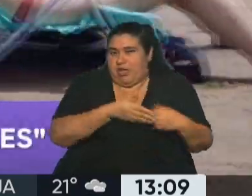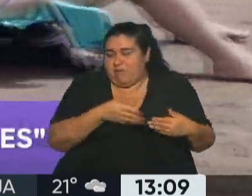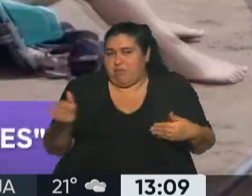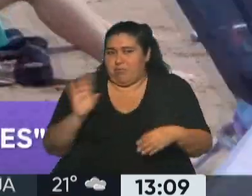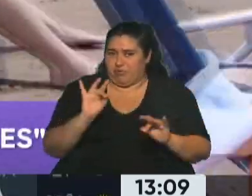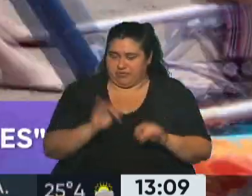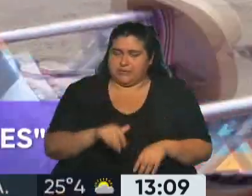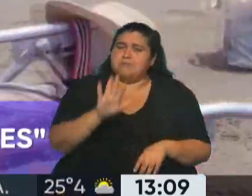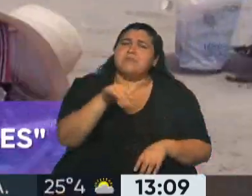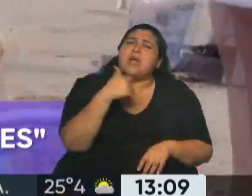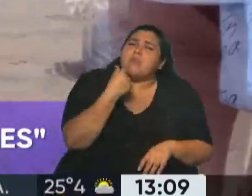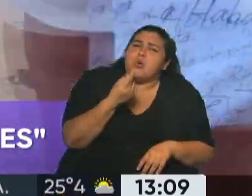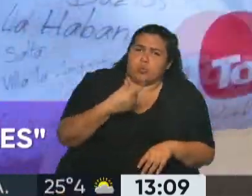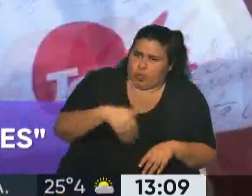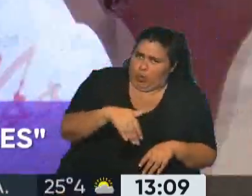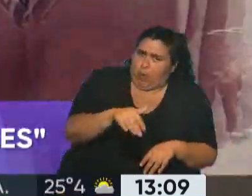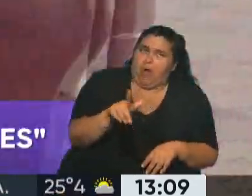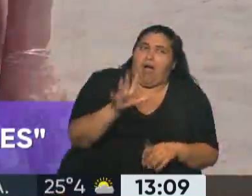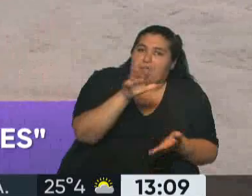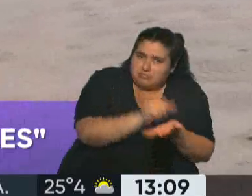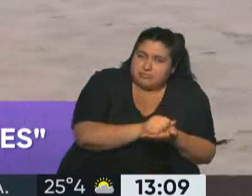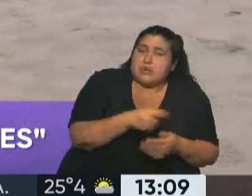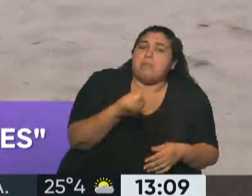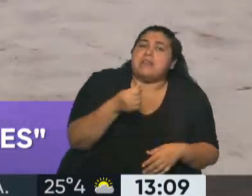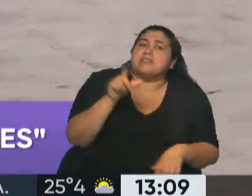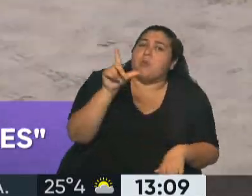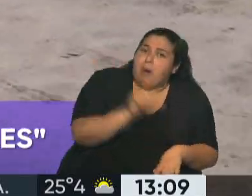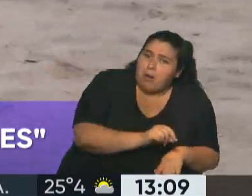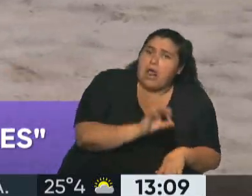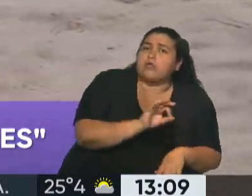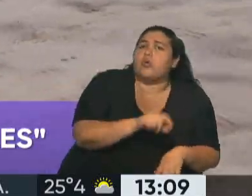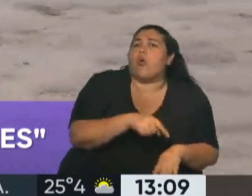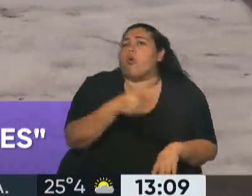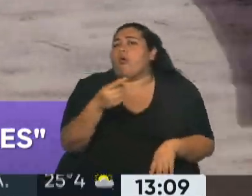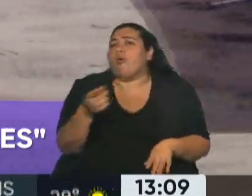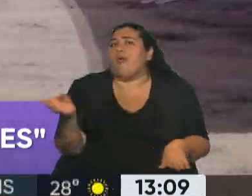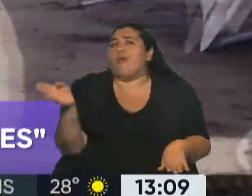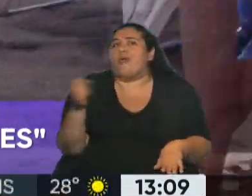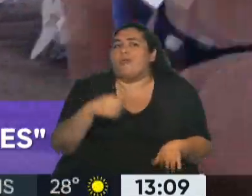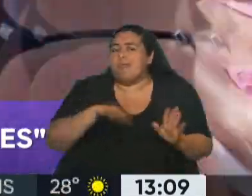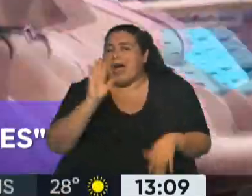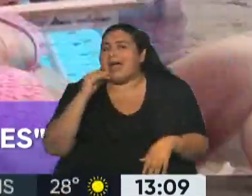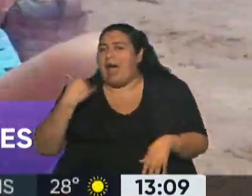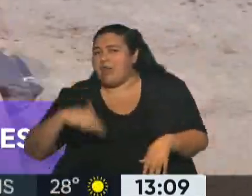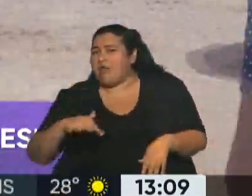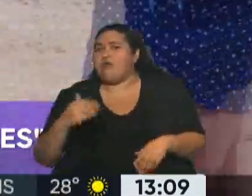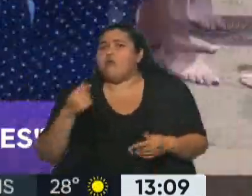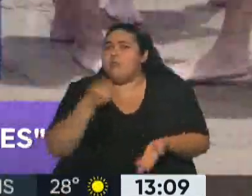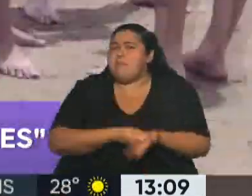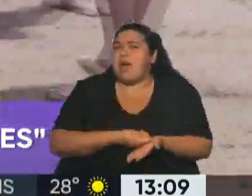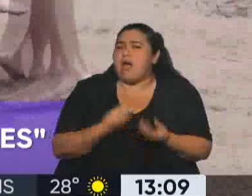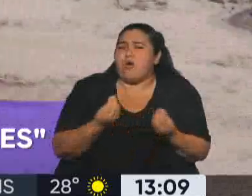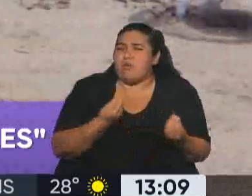reservó y va a hacerlo en los próximos días, ¿va a pagar más barato que el que reservó hace 20 días? No,